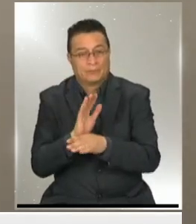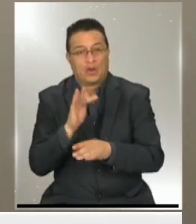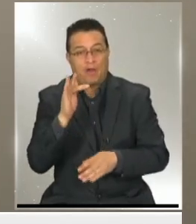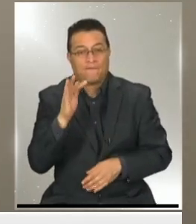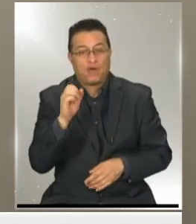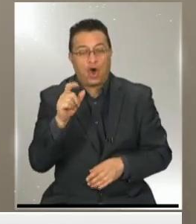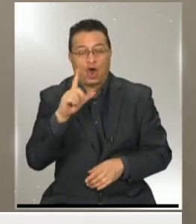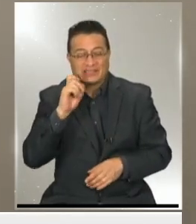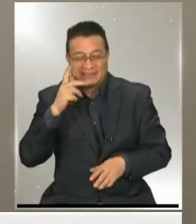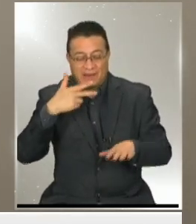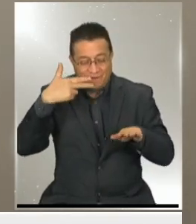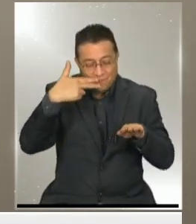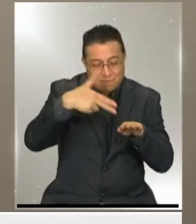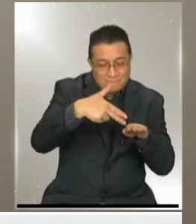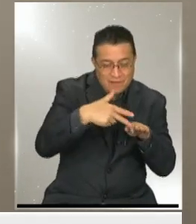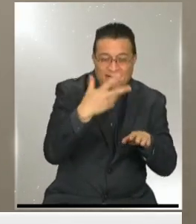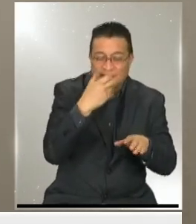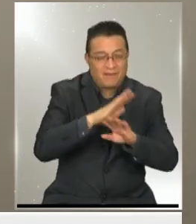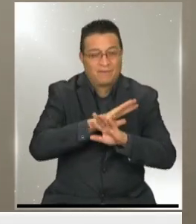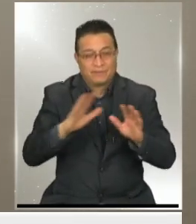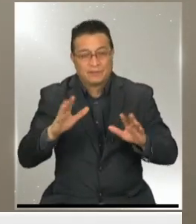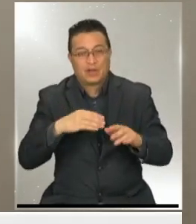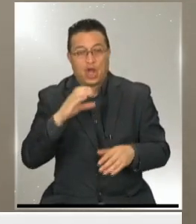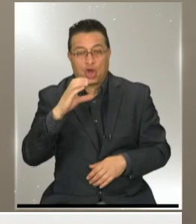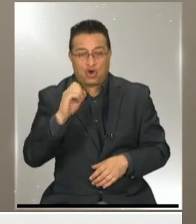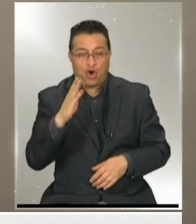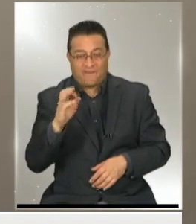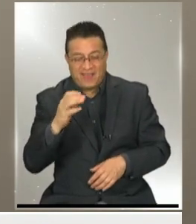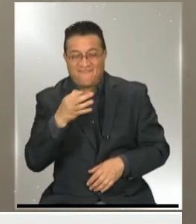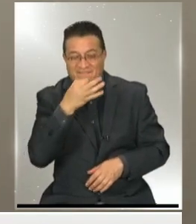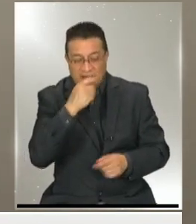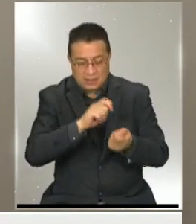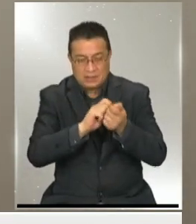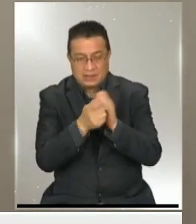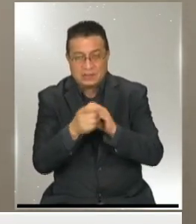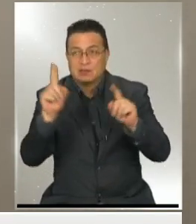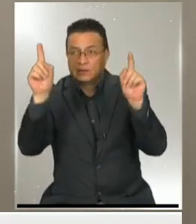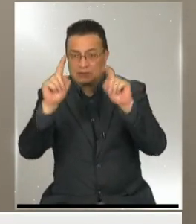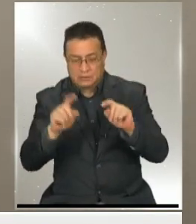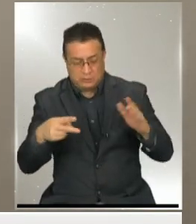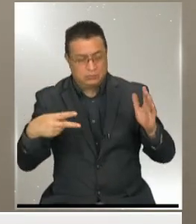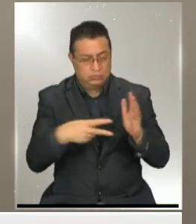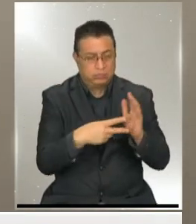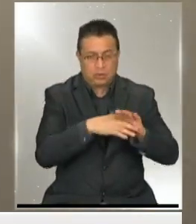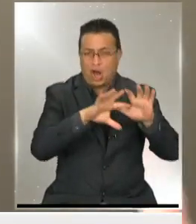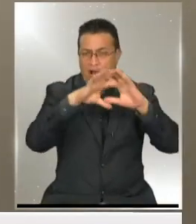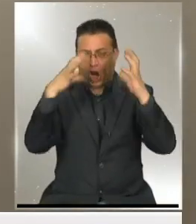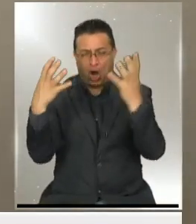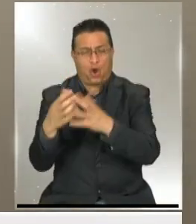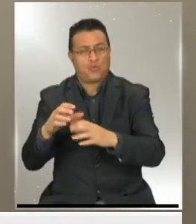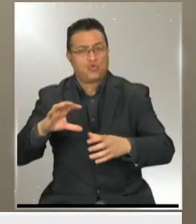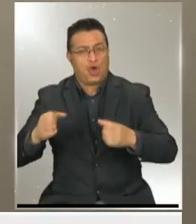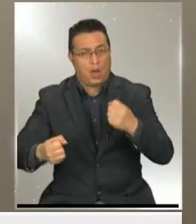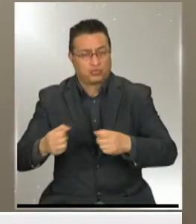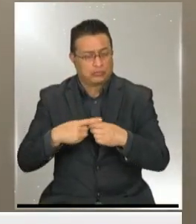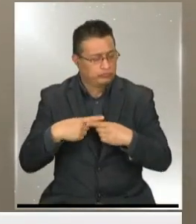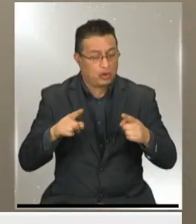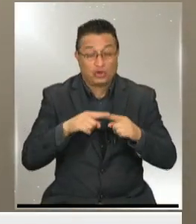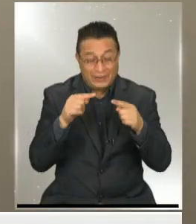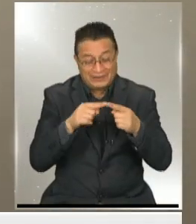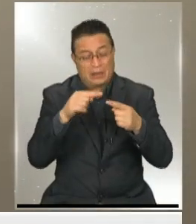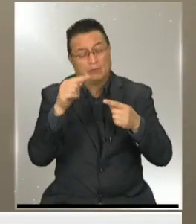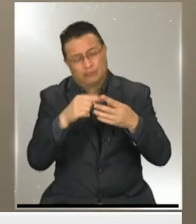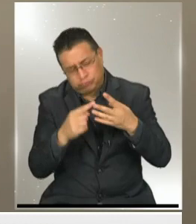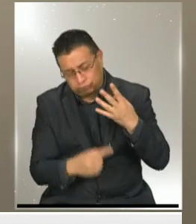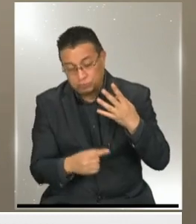Podemos desde Chile generar el cobre verde para la transición eléctrica, para la electromovilidad de todos los autos del planeta. Todo esto y mucho más